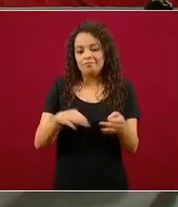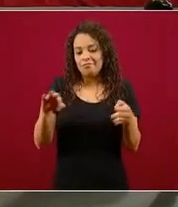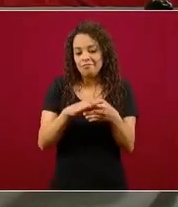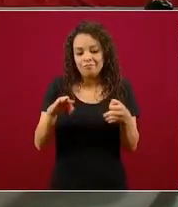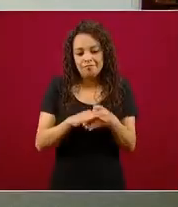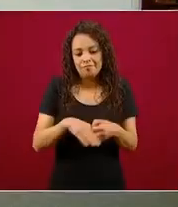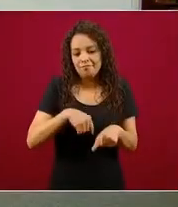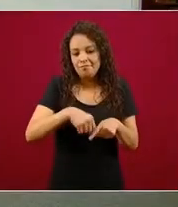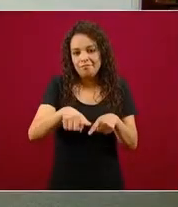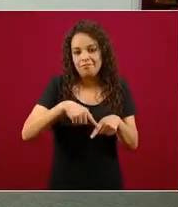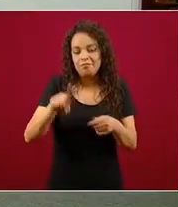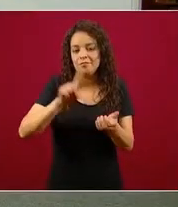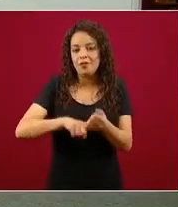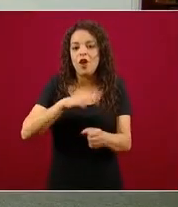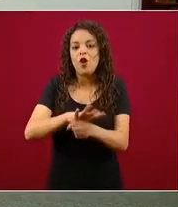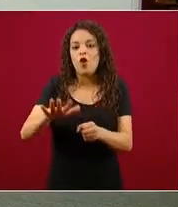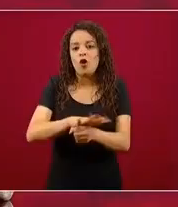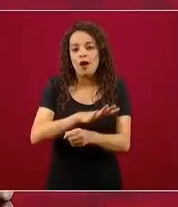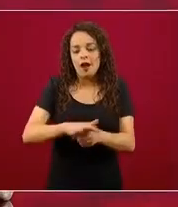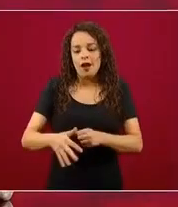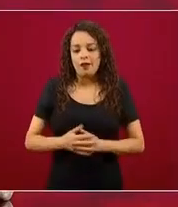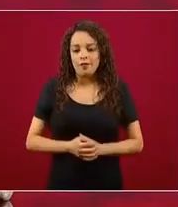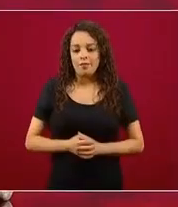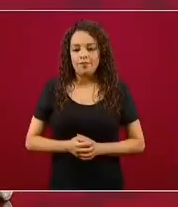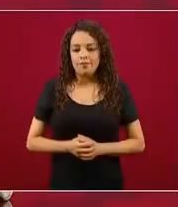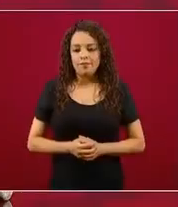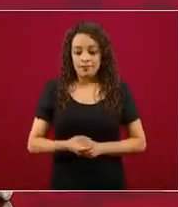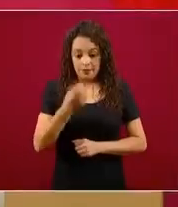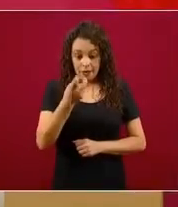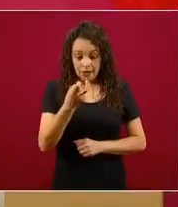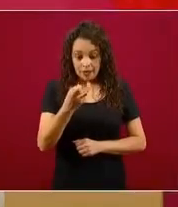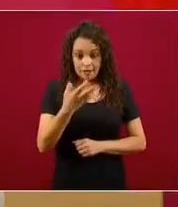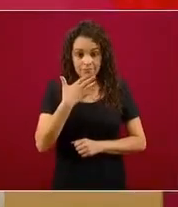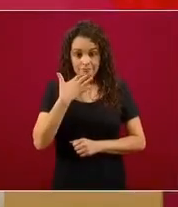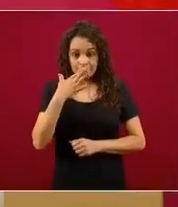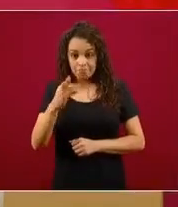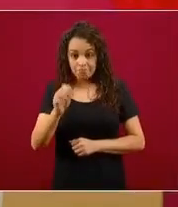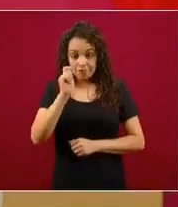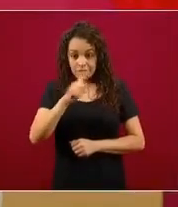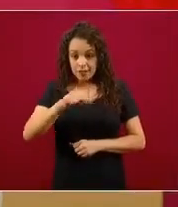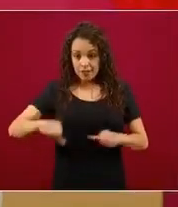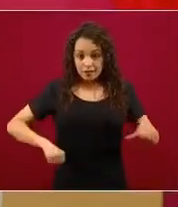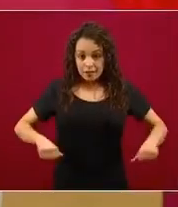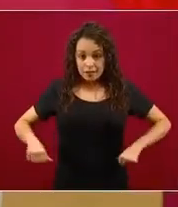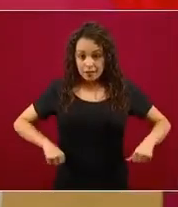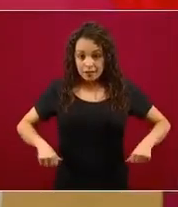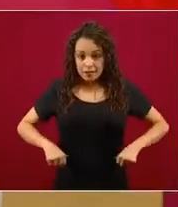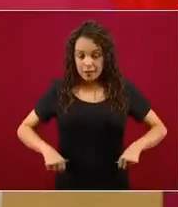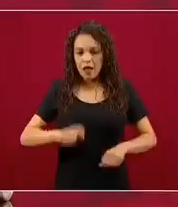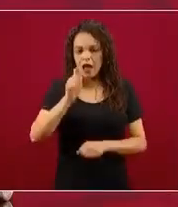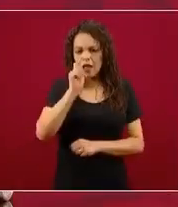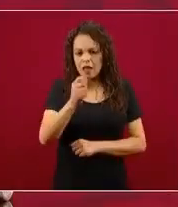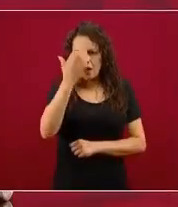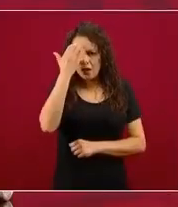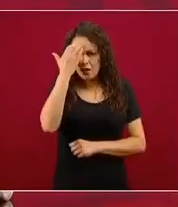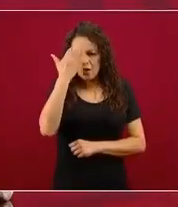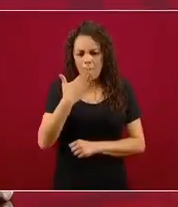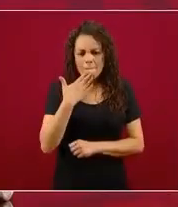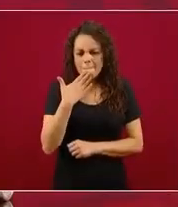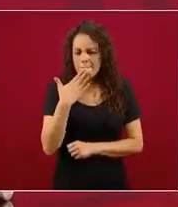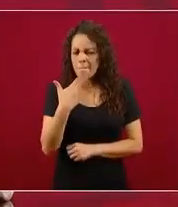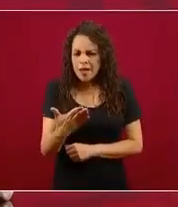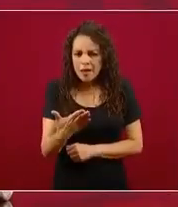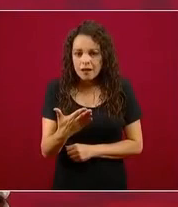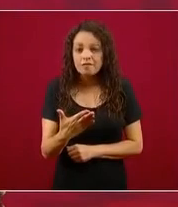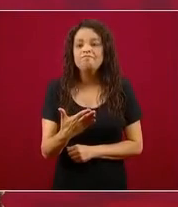finura de la sensibilidad de las actividades lo conocen muy bien los gobiernos estatales y en algunos